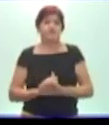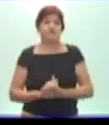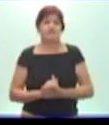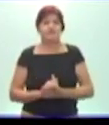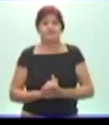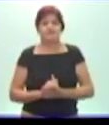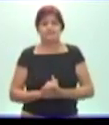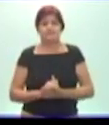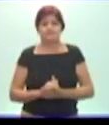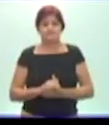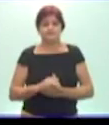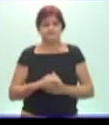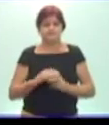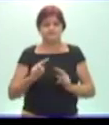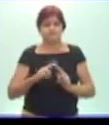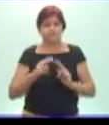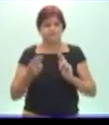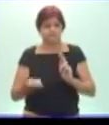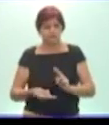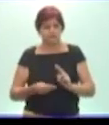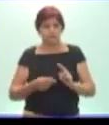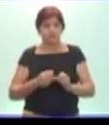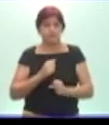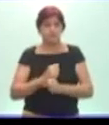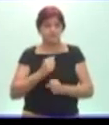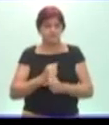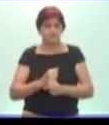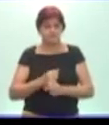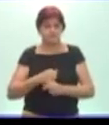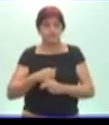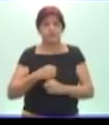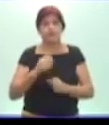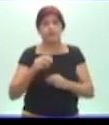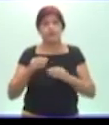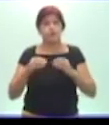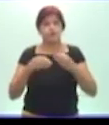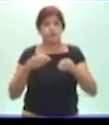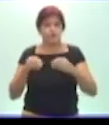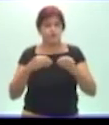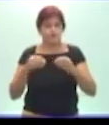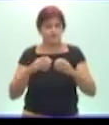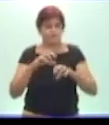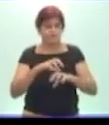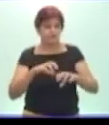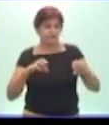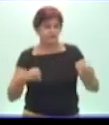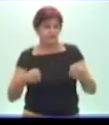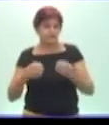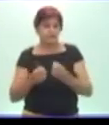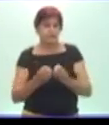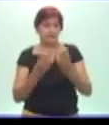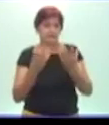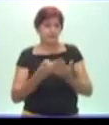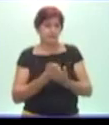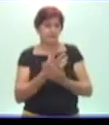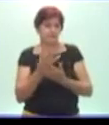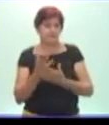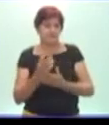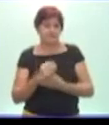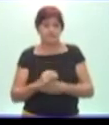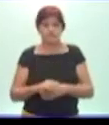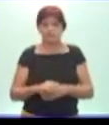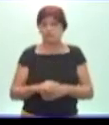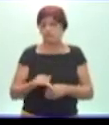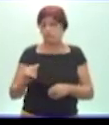y el taller de origami donde aprendimos hacer todas estas figuras animales y flores en la casa dedicamos tiempo con material